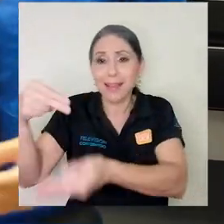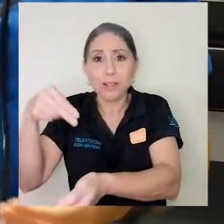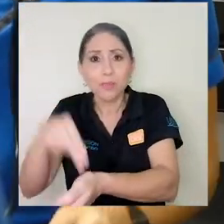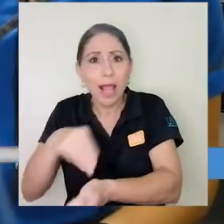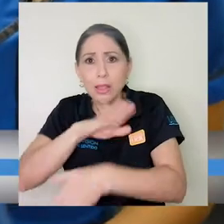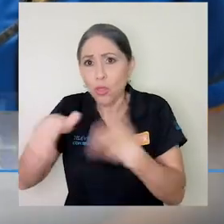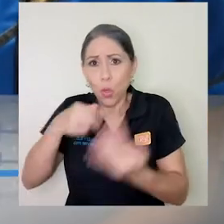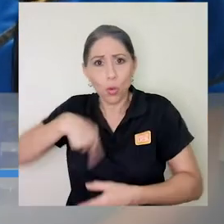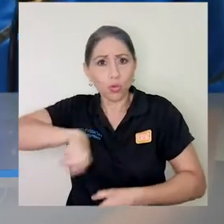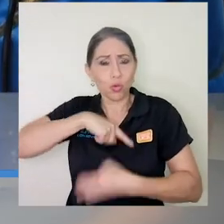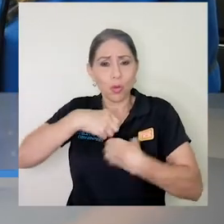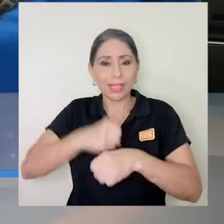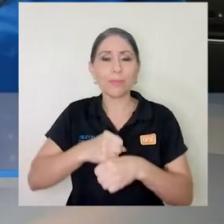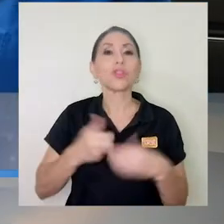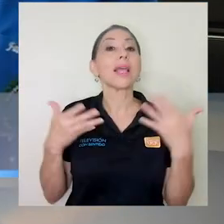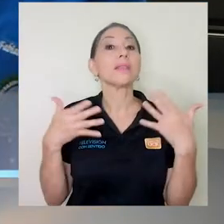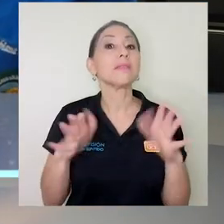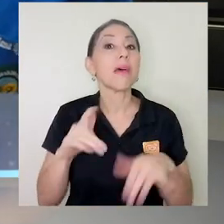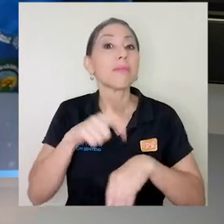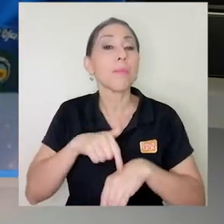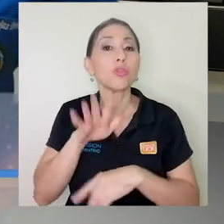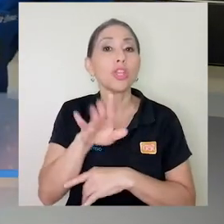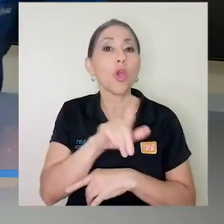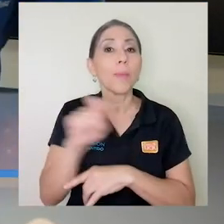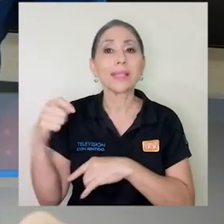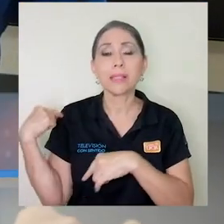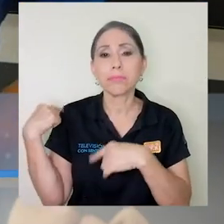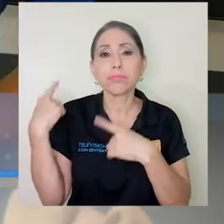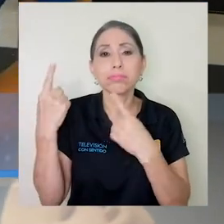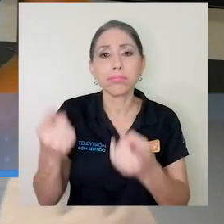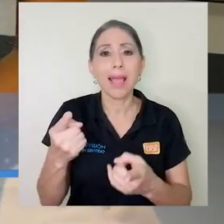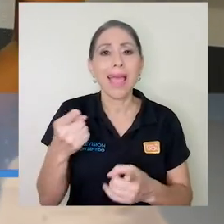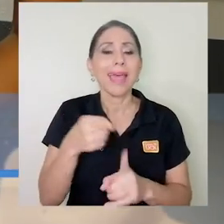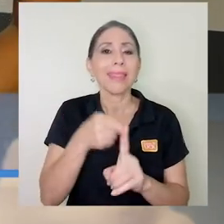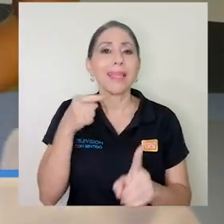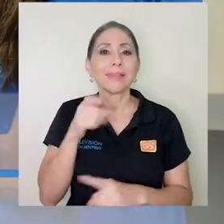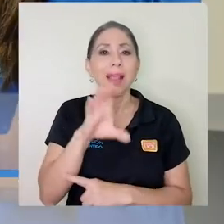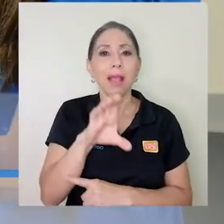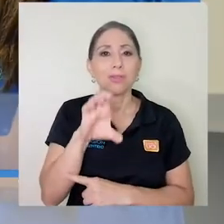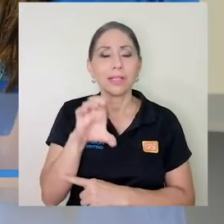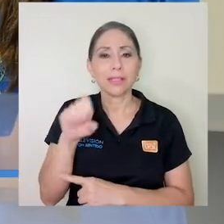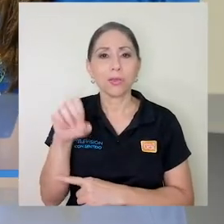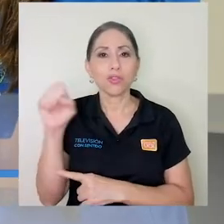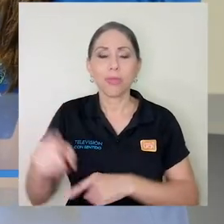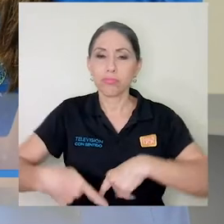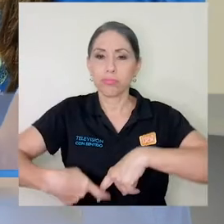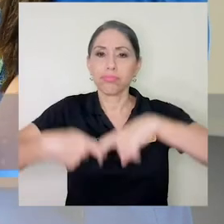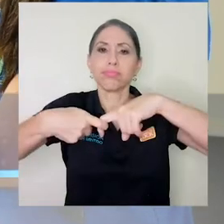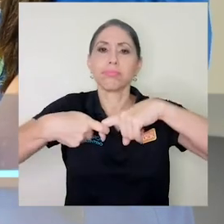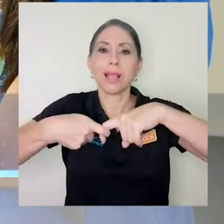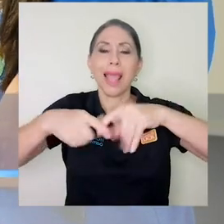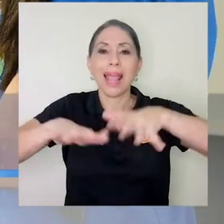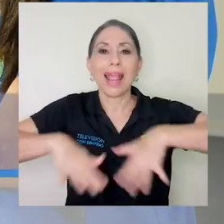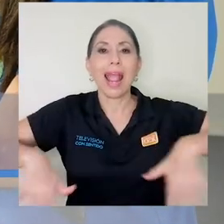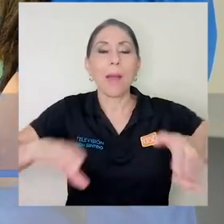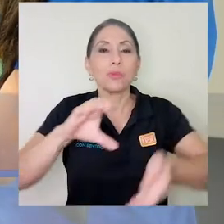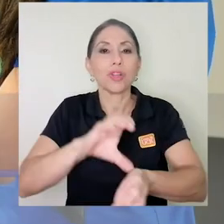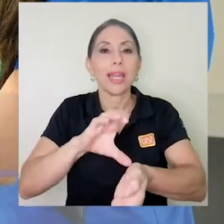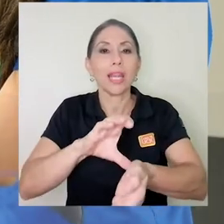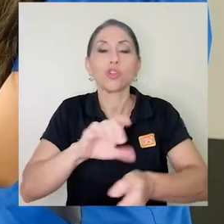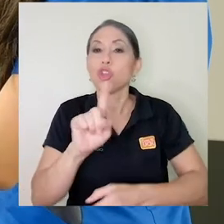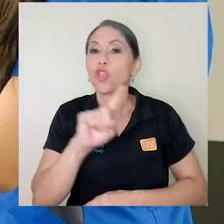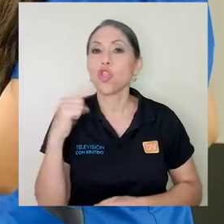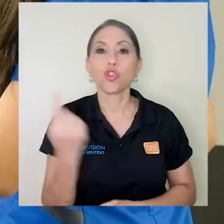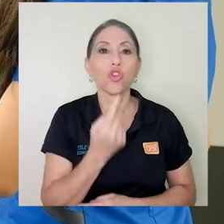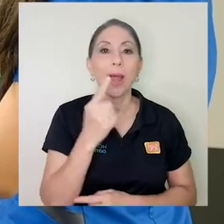Han pasado ya cinco meses desde que la Caja Costarricense de Seguro Social suspendió los campos clínicos no solo